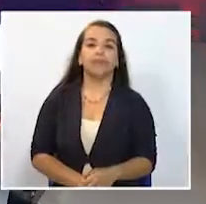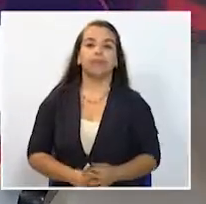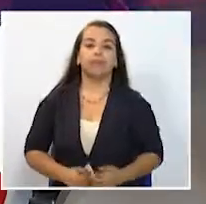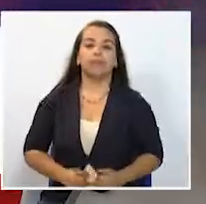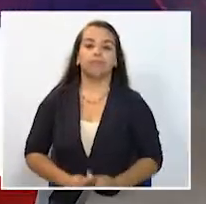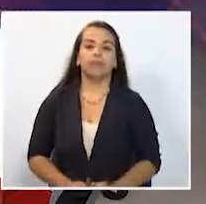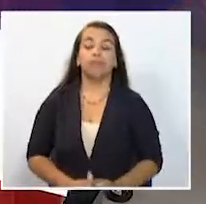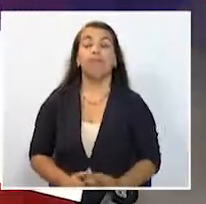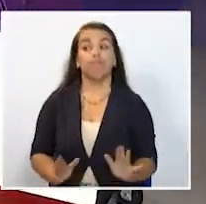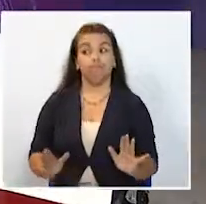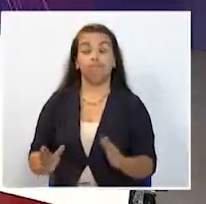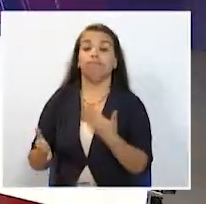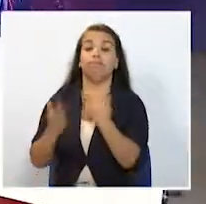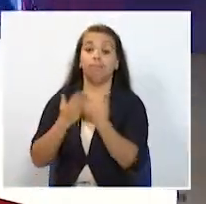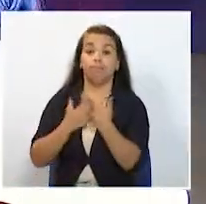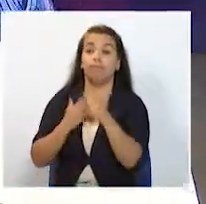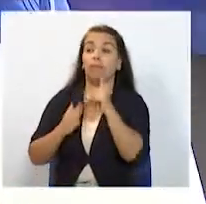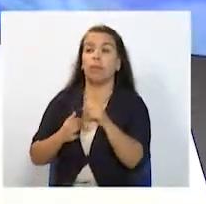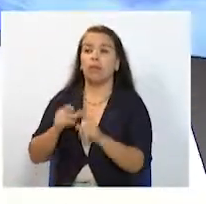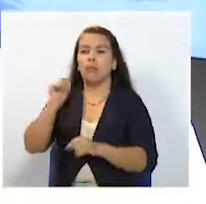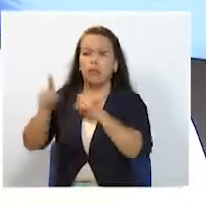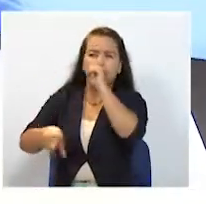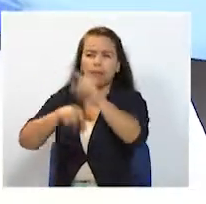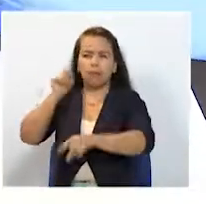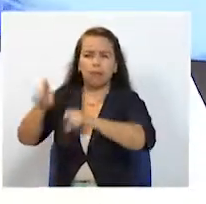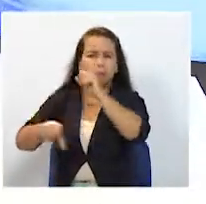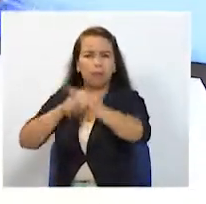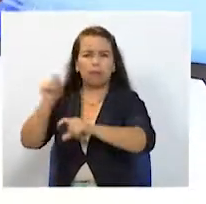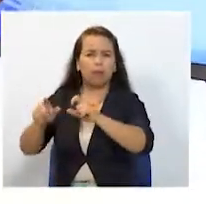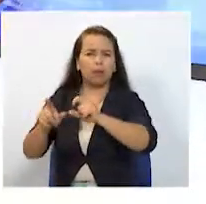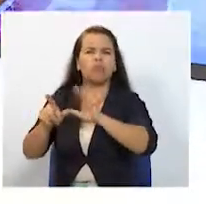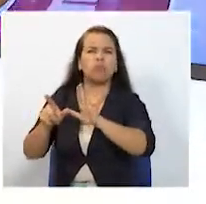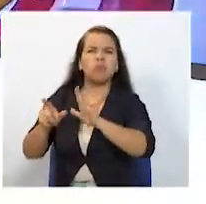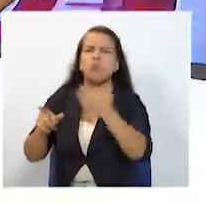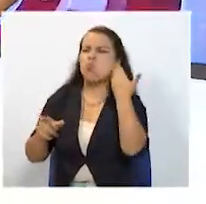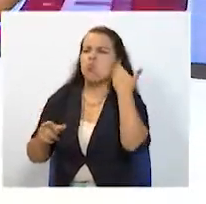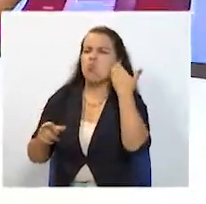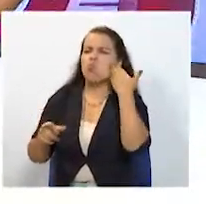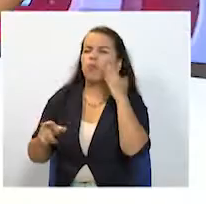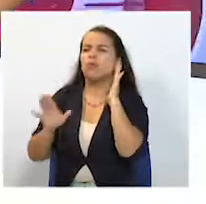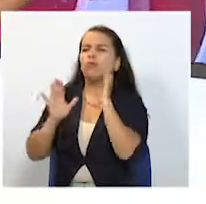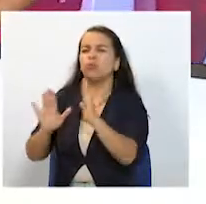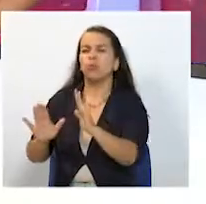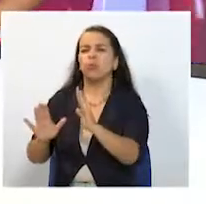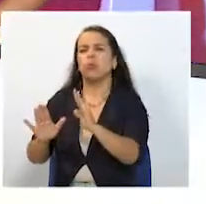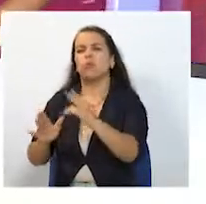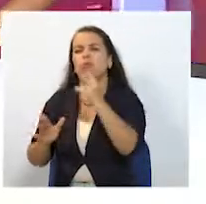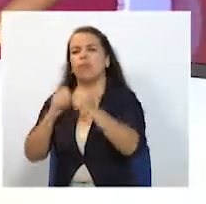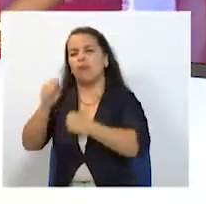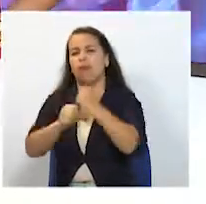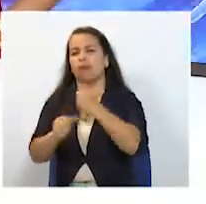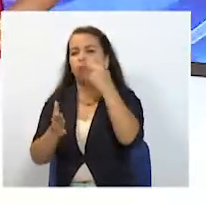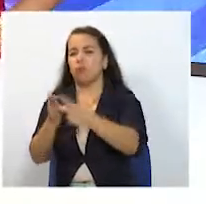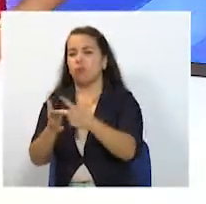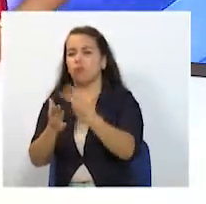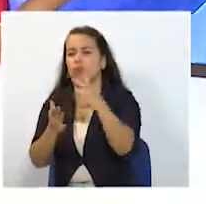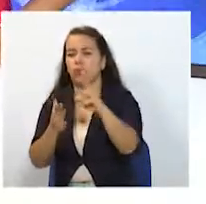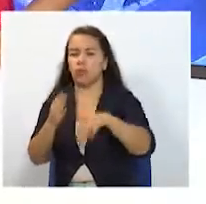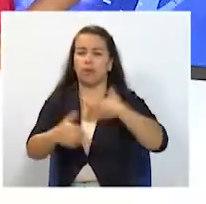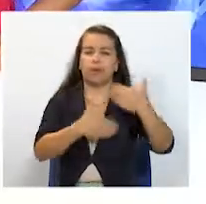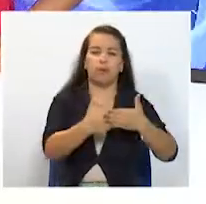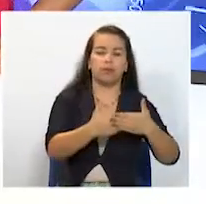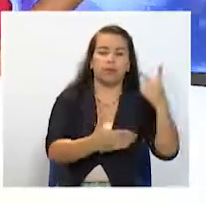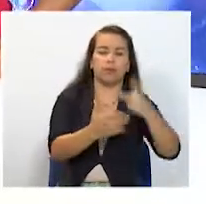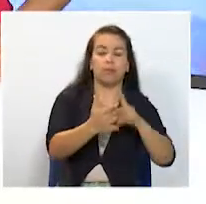Hay que destacar que esta indagación preliminar se estará desarrollando sobre los mandatarios que ejercieron entre el año 2012 y 2015. Tener muy en